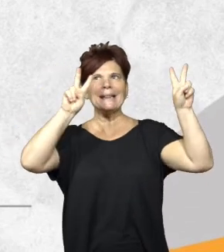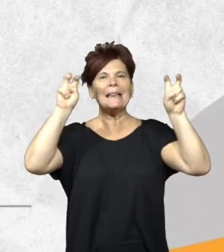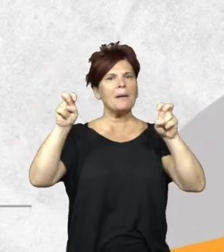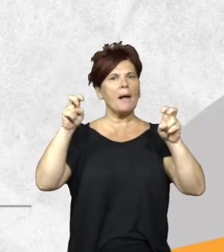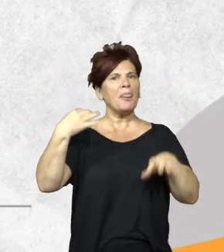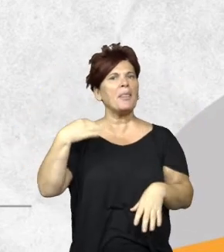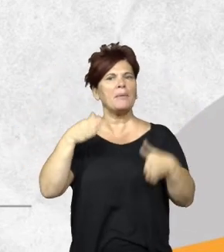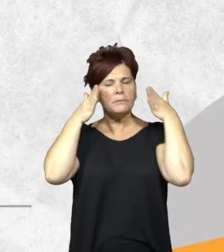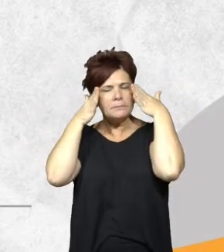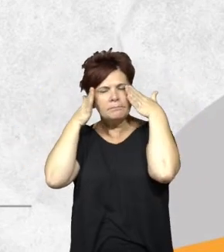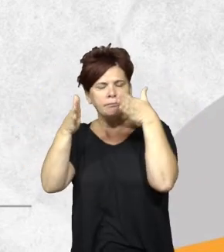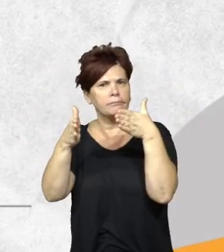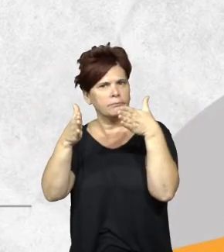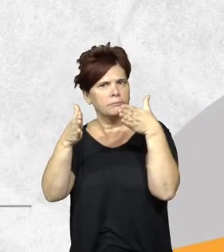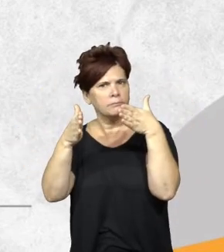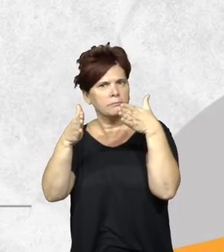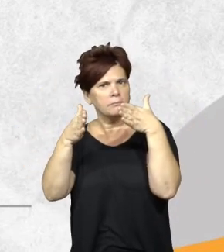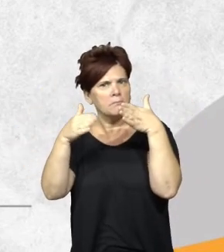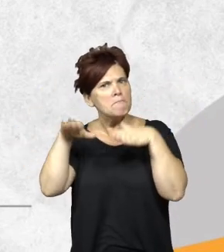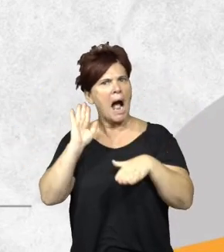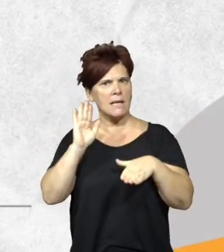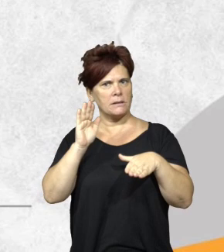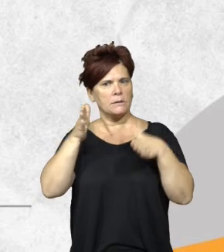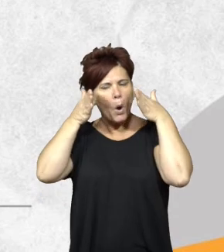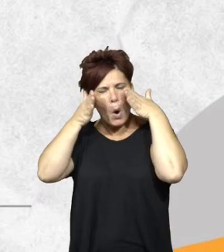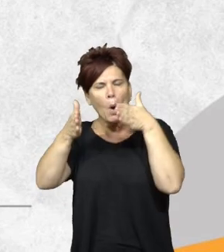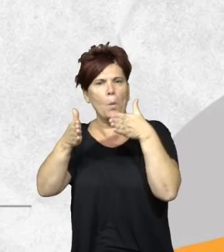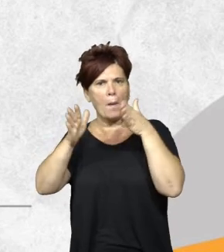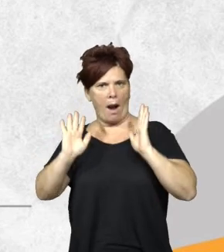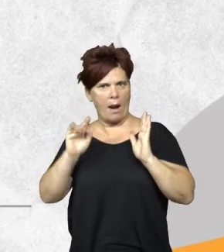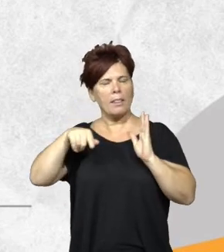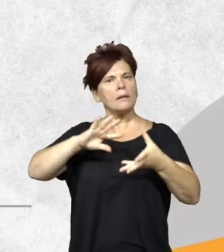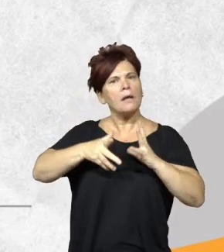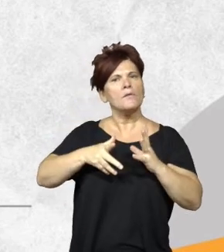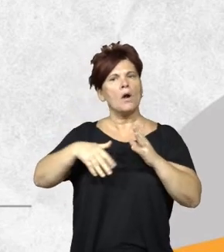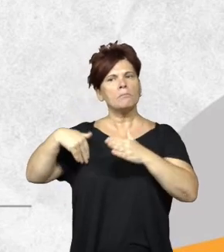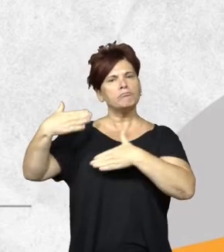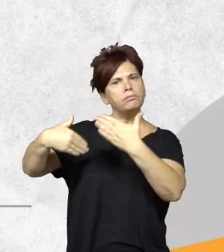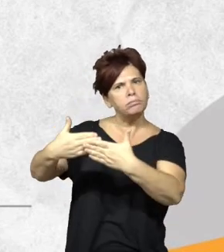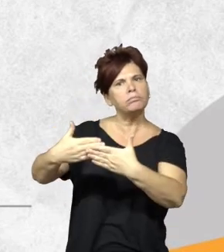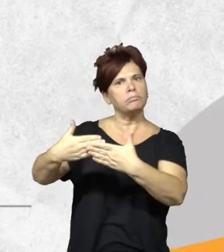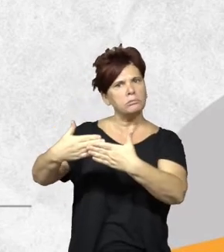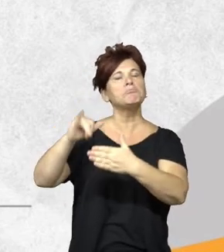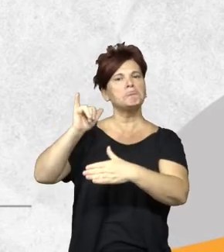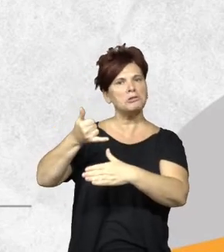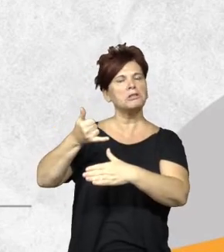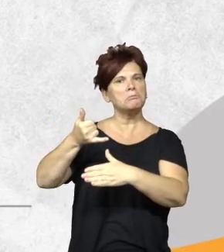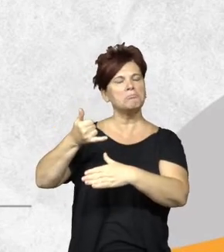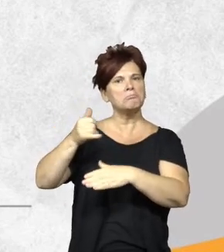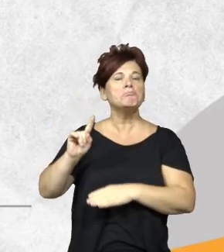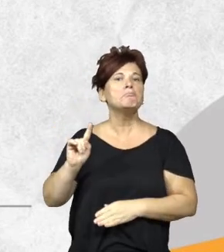atenderlo y por sobre todas las cosas ocuparnos de las cuales de esta manera lo hizo y que en principio